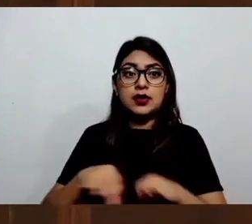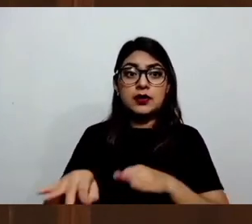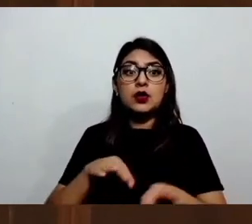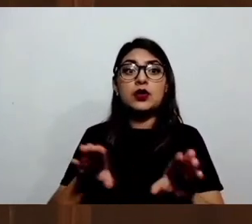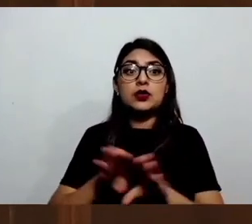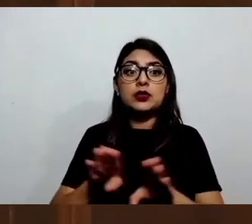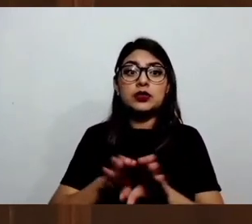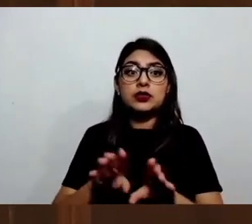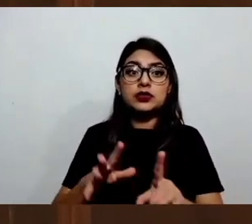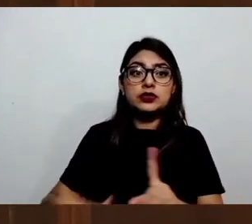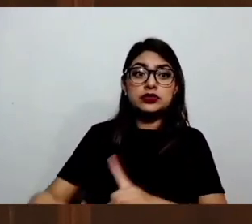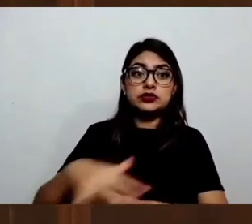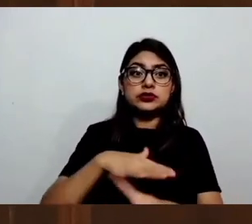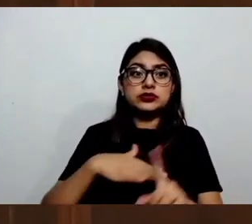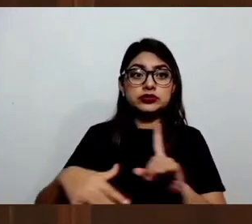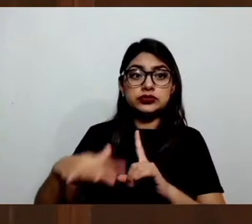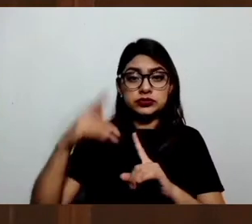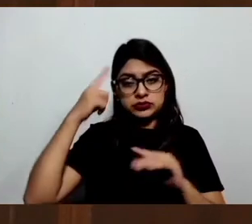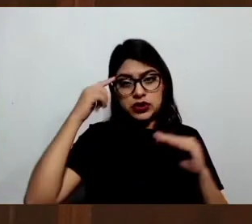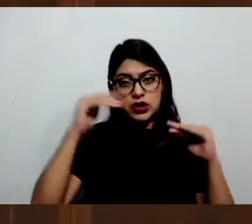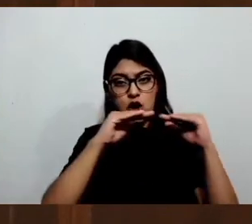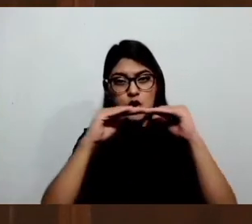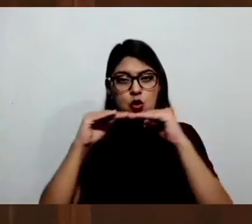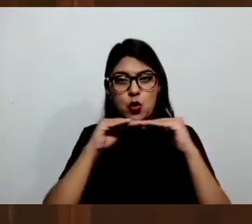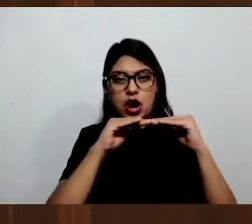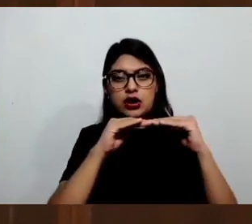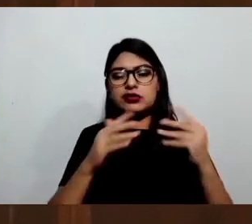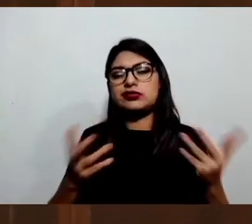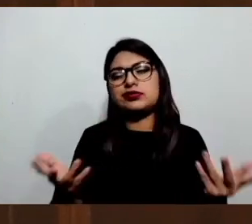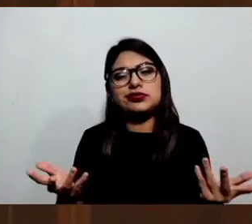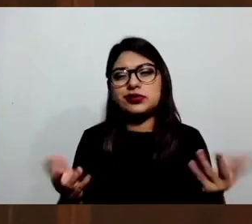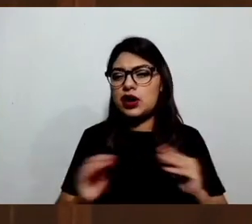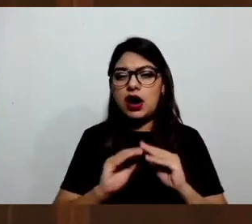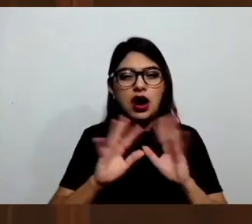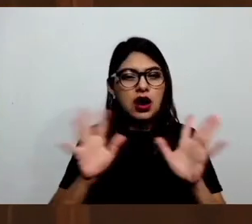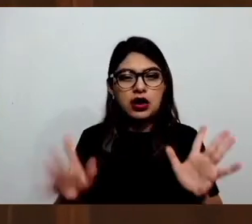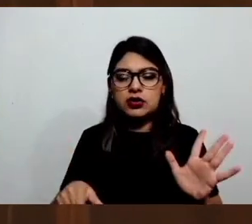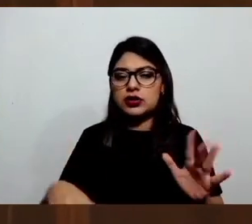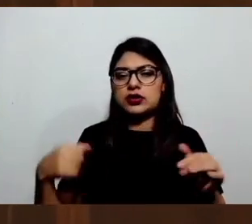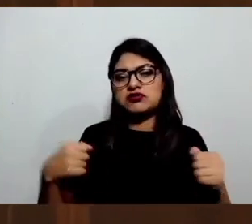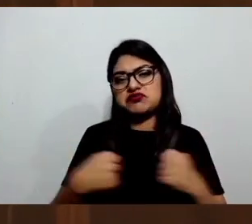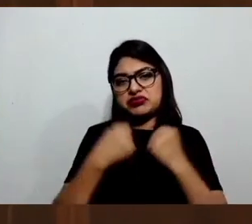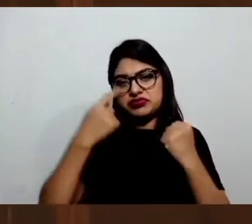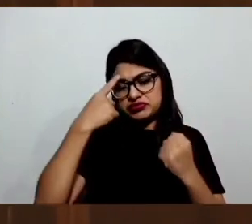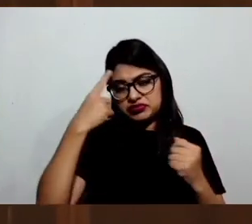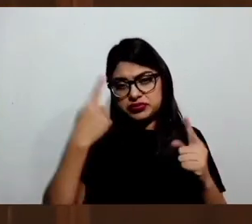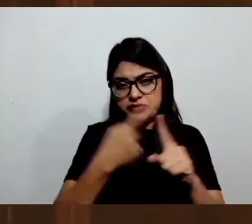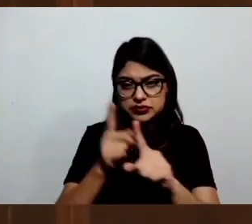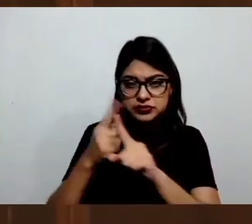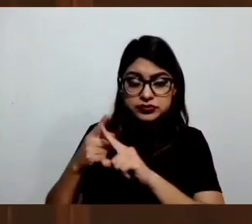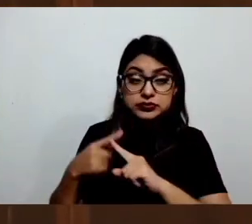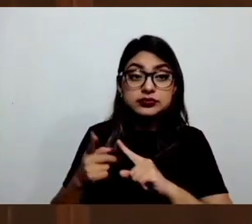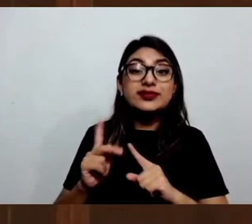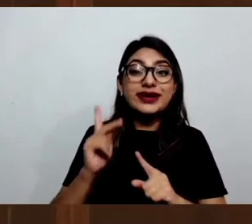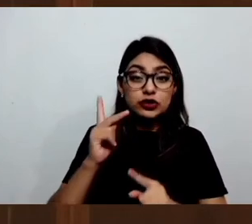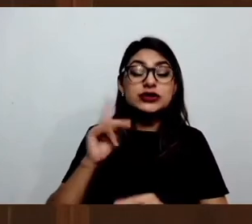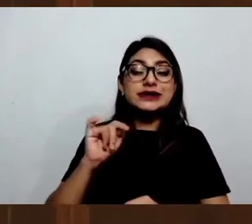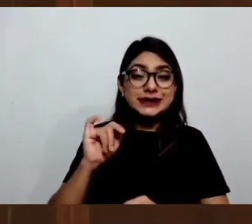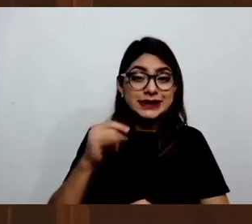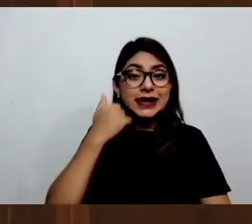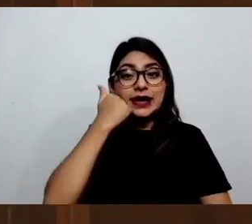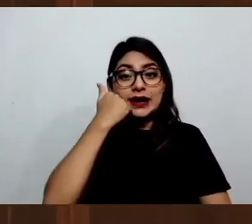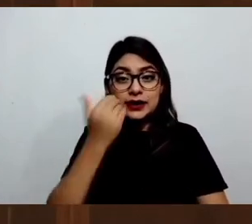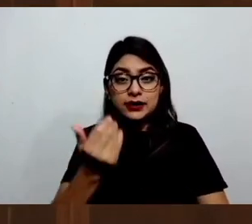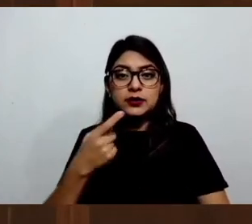de pensamiento uniforme, porque eso no se va a dar aquí. Pero sí hemos buscado que el pensamiento de cada quien se